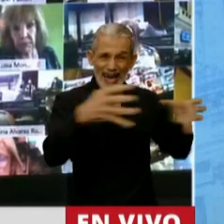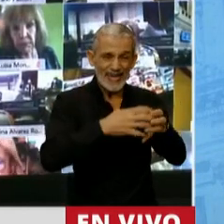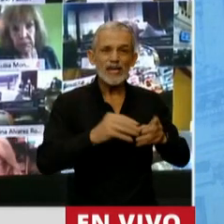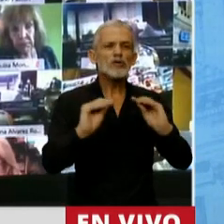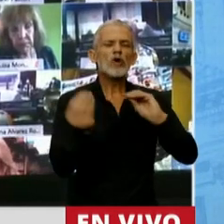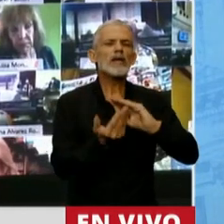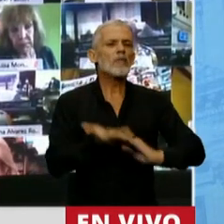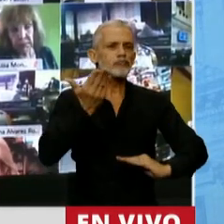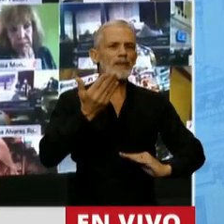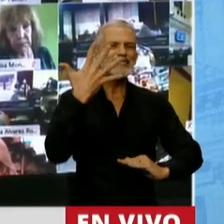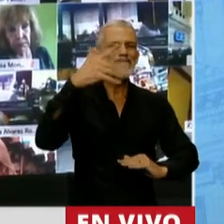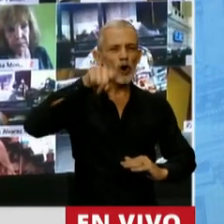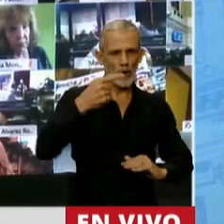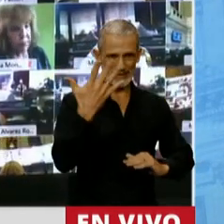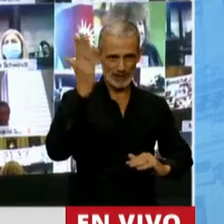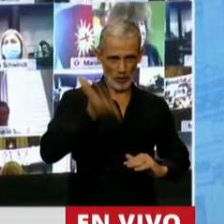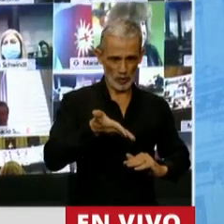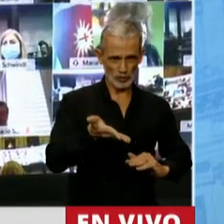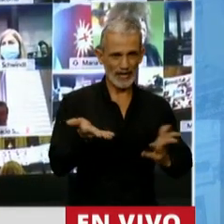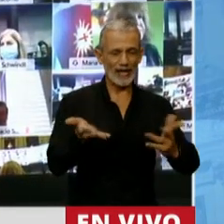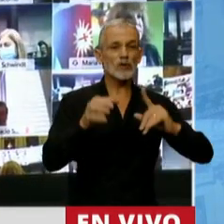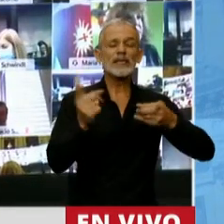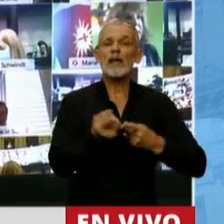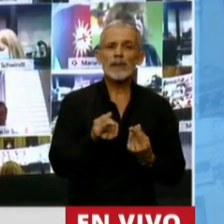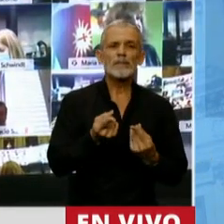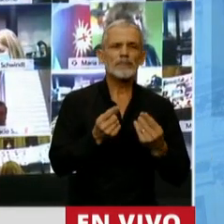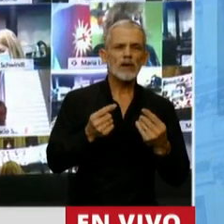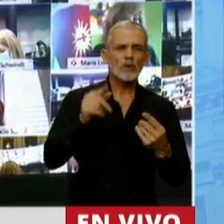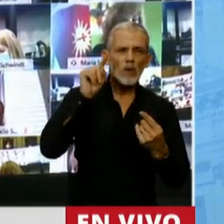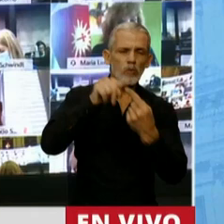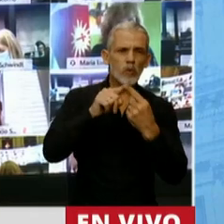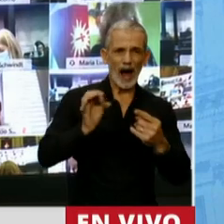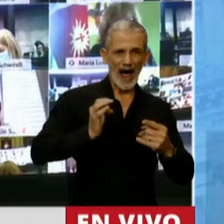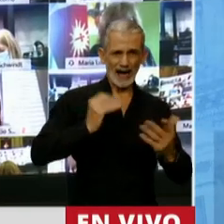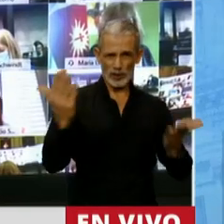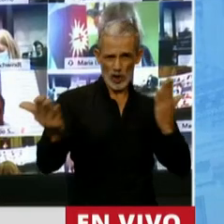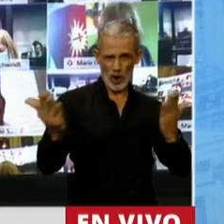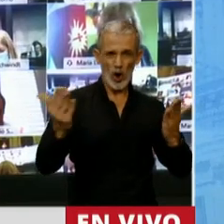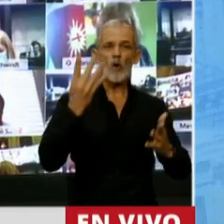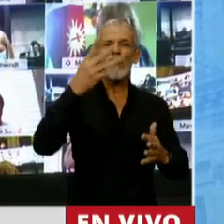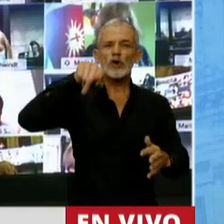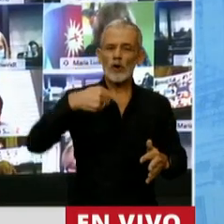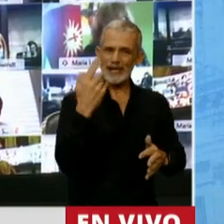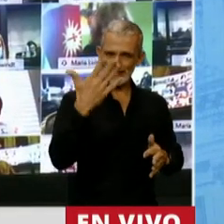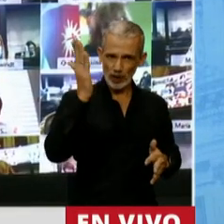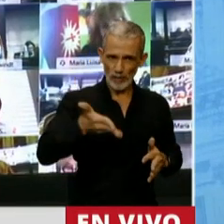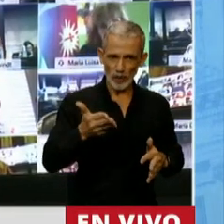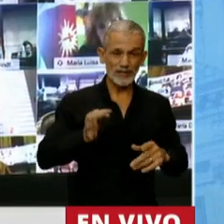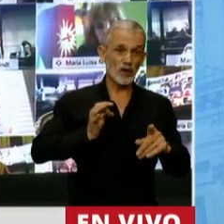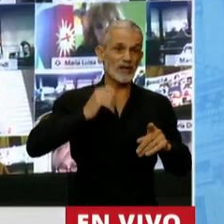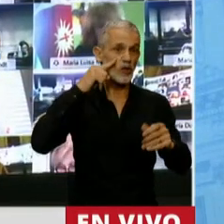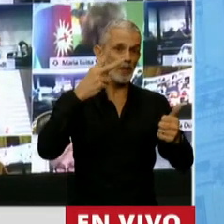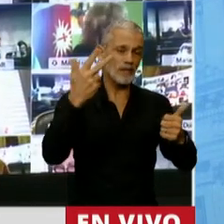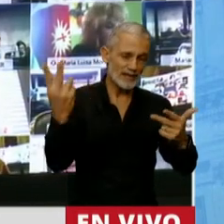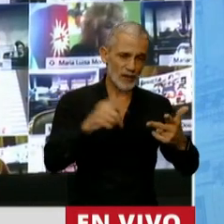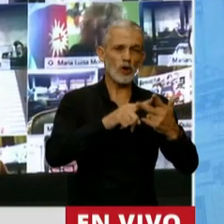orden del 5,5% y en la proyección plurianual 4,5% en el 2022 3